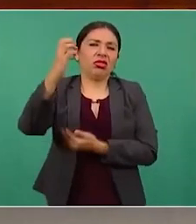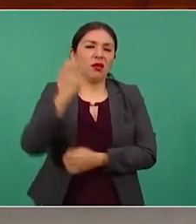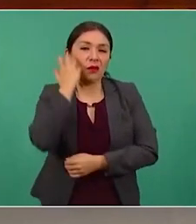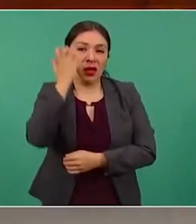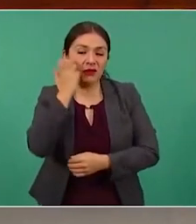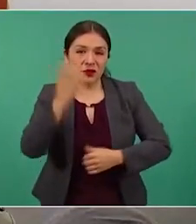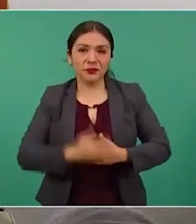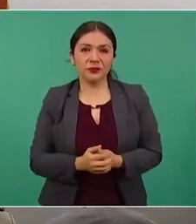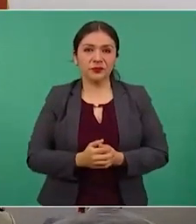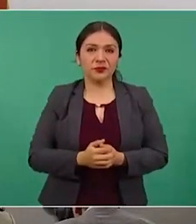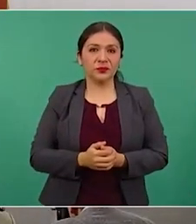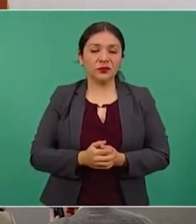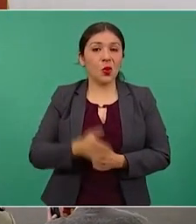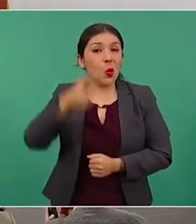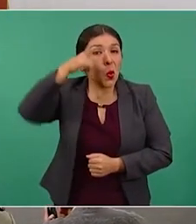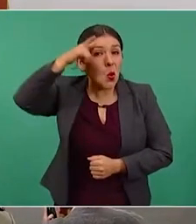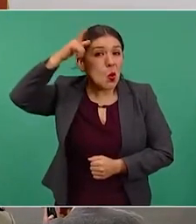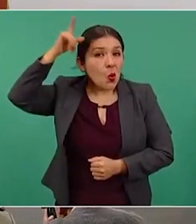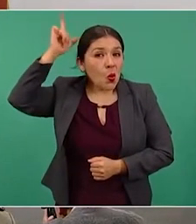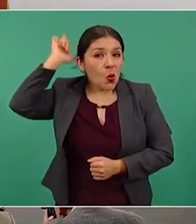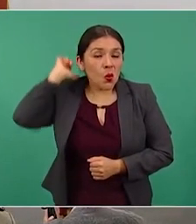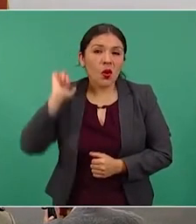locura,